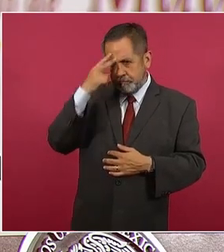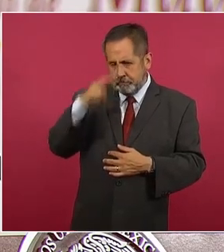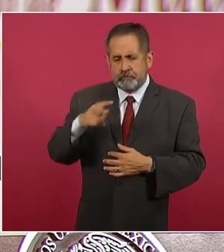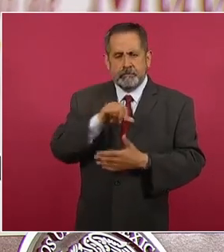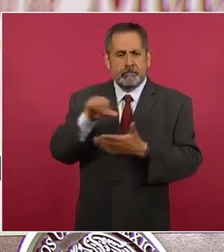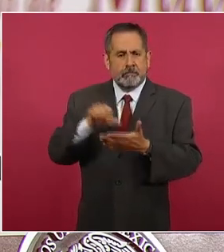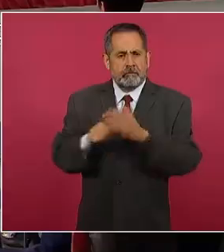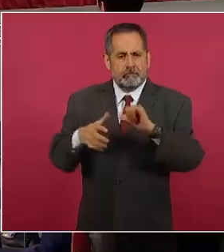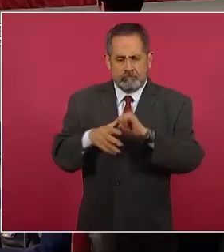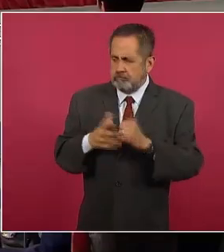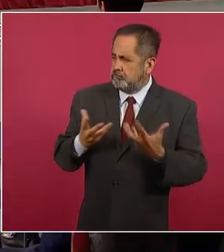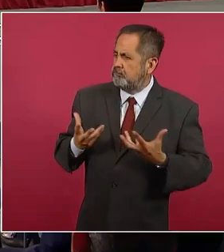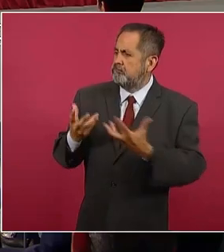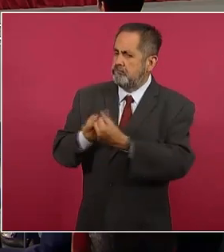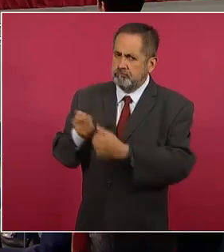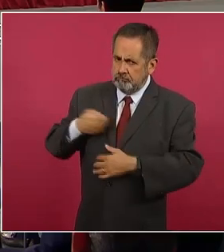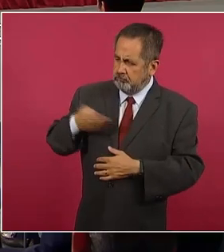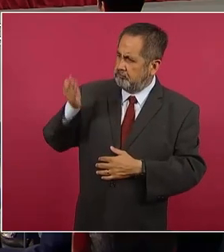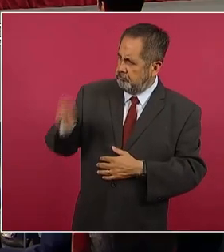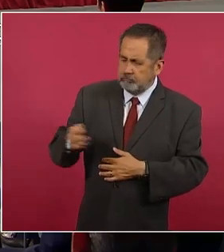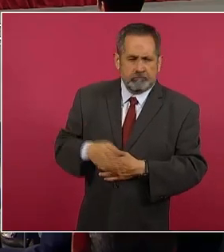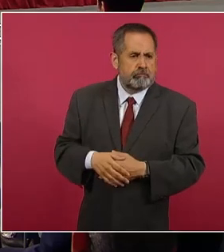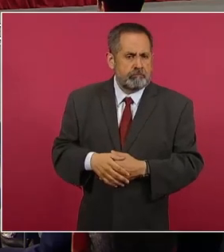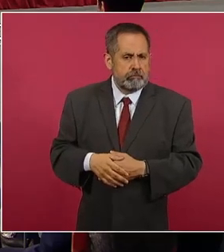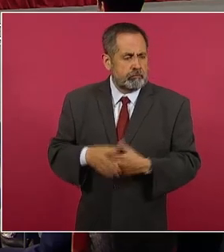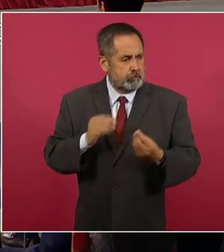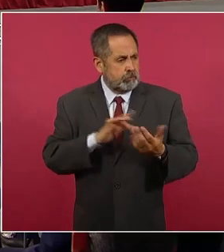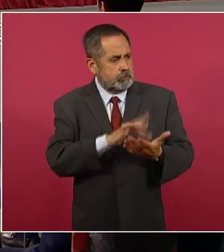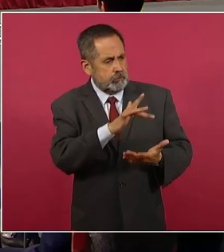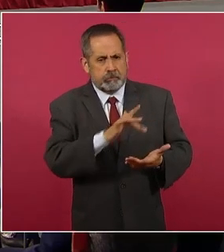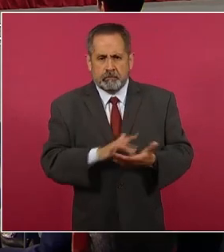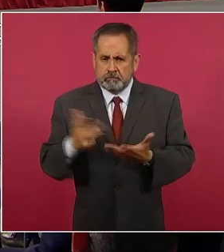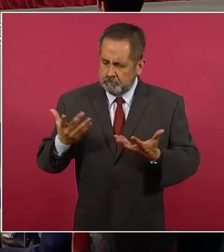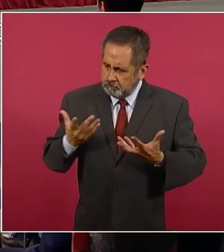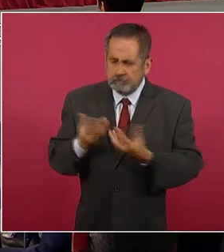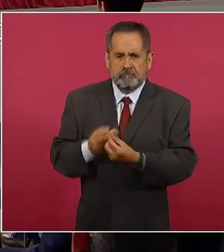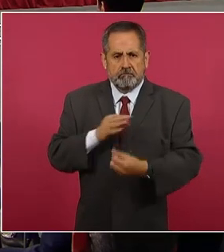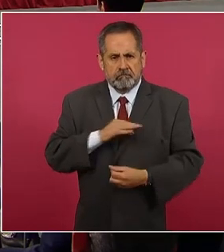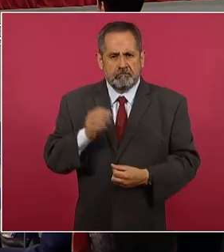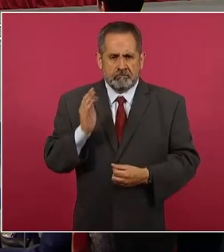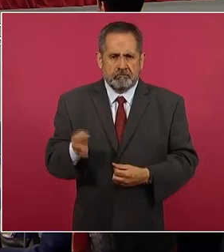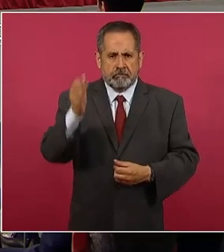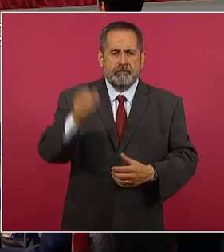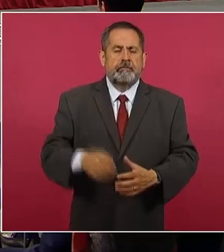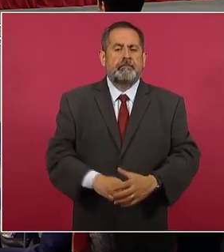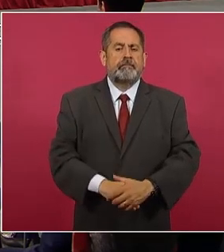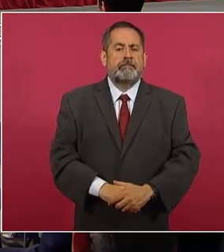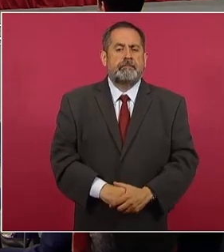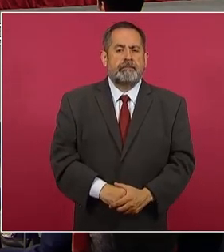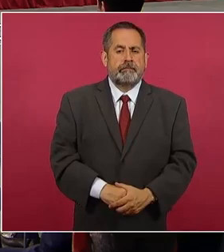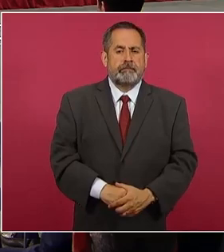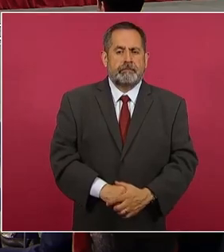objetivos. Muchas gracias, señor presidente, señores, gracias. Muchas gracias.